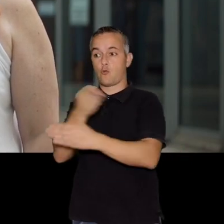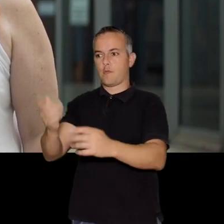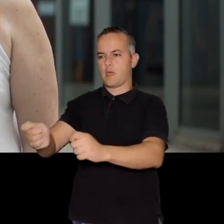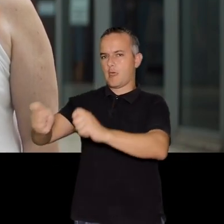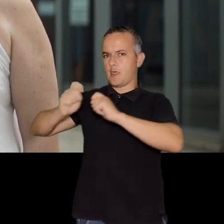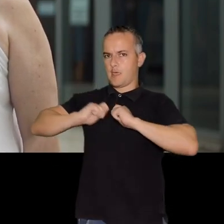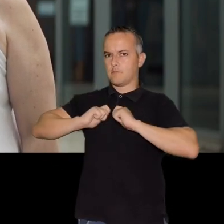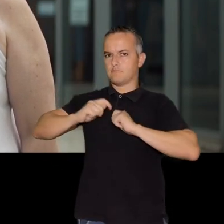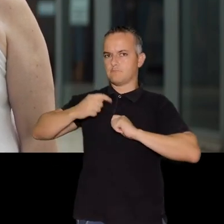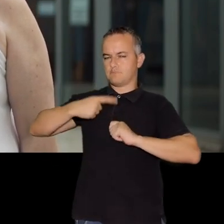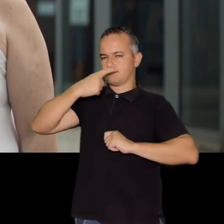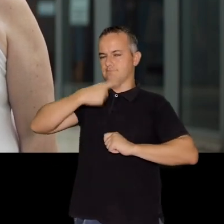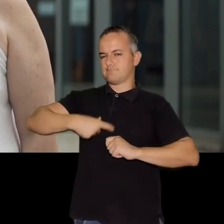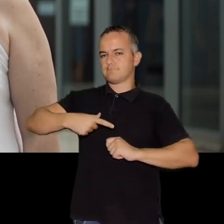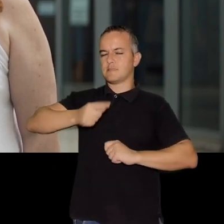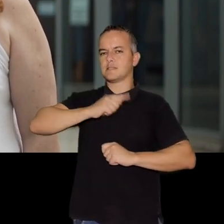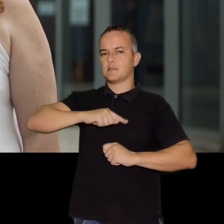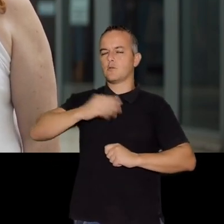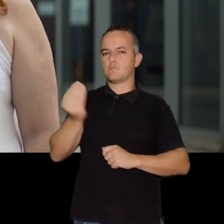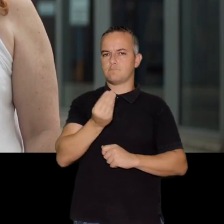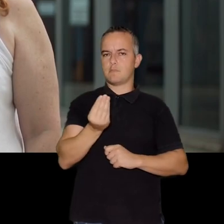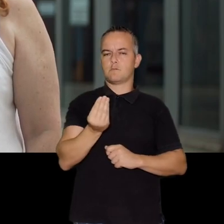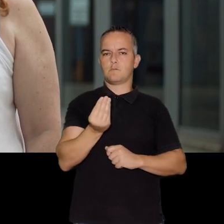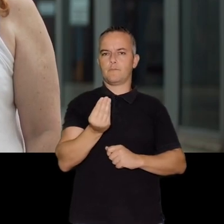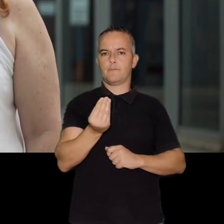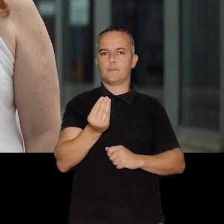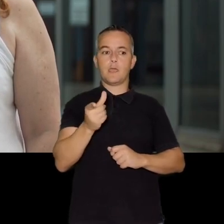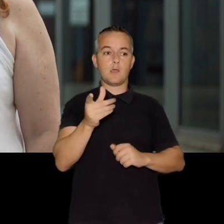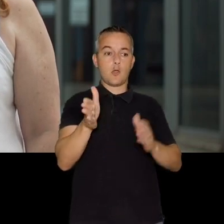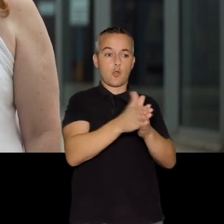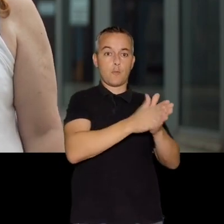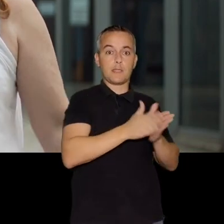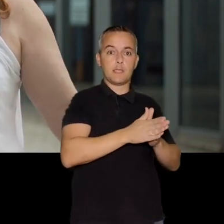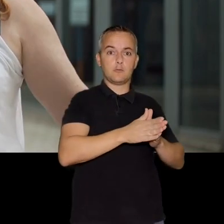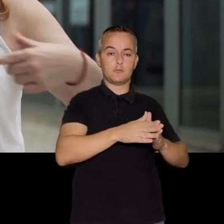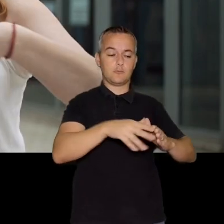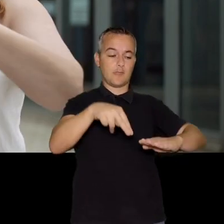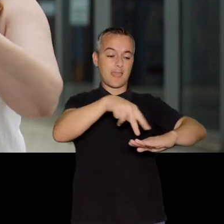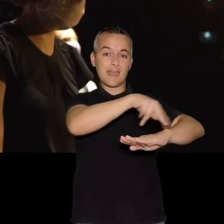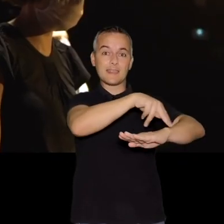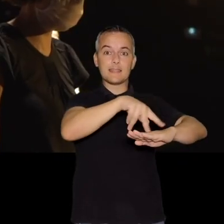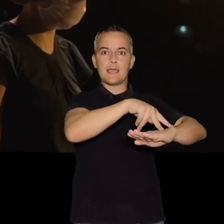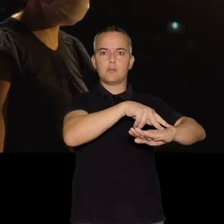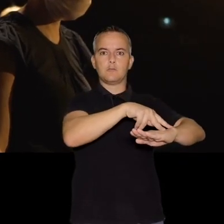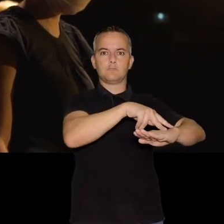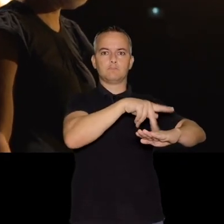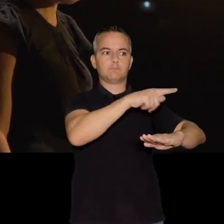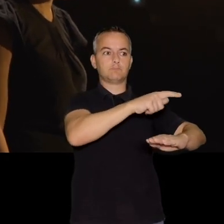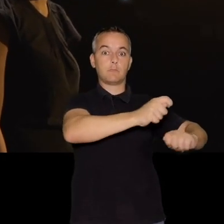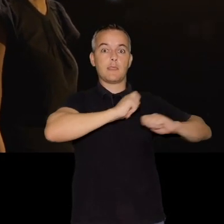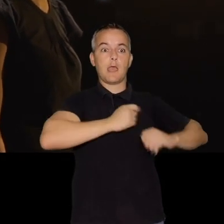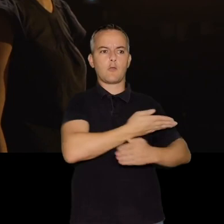directora ha puesto en mí, la confianza que mis compañeros cuando estamos en el escenario